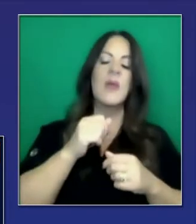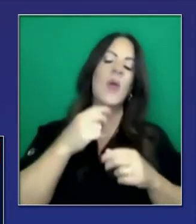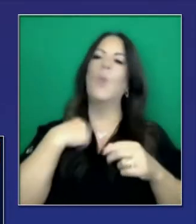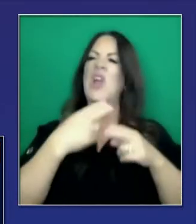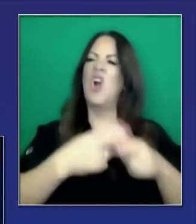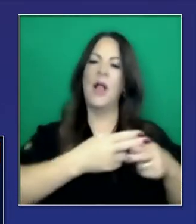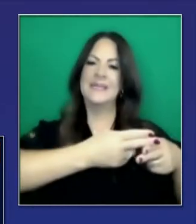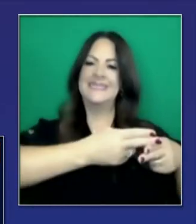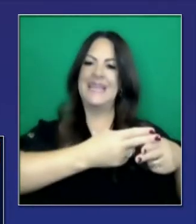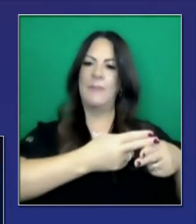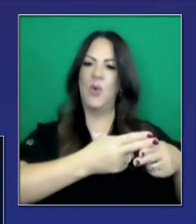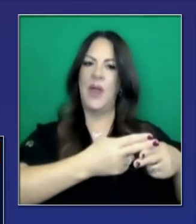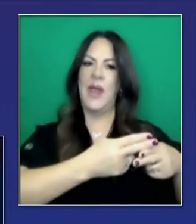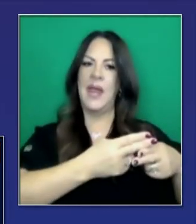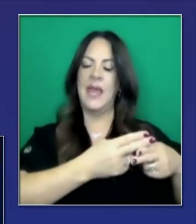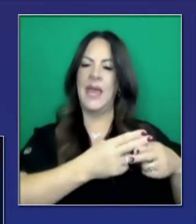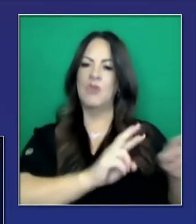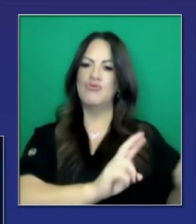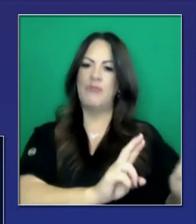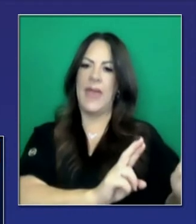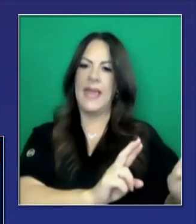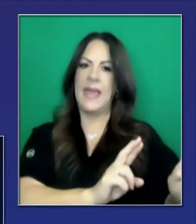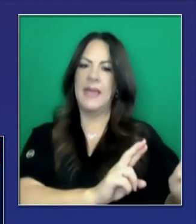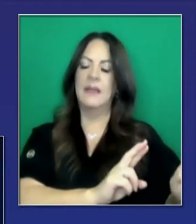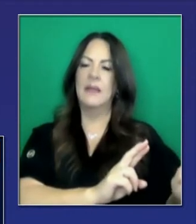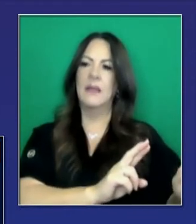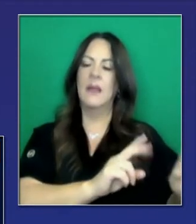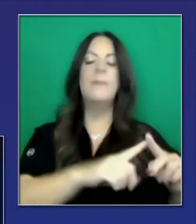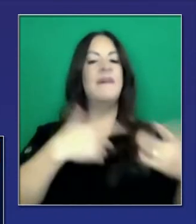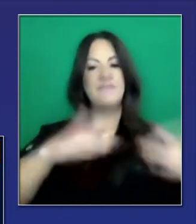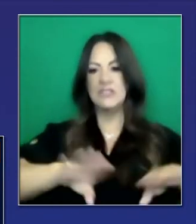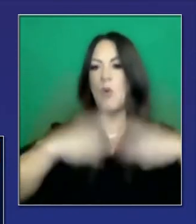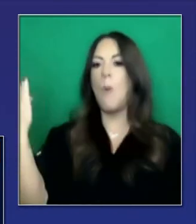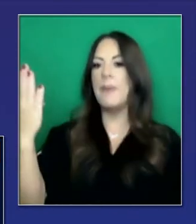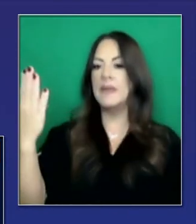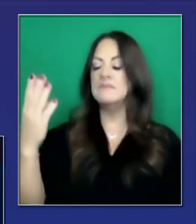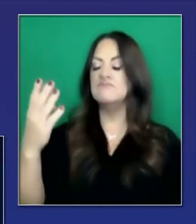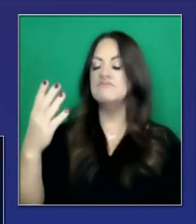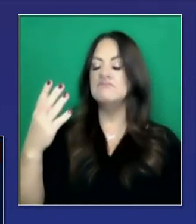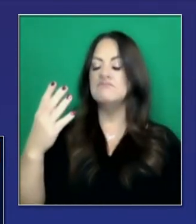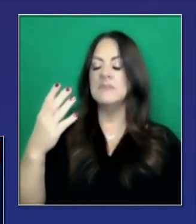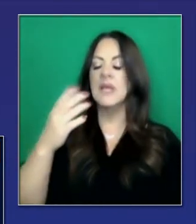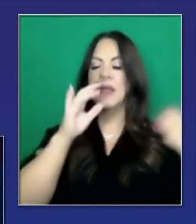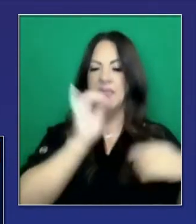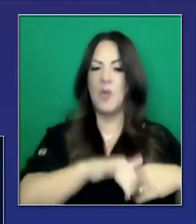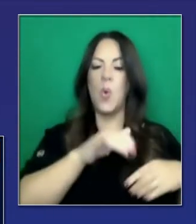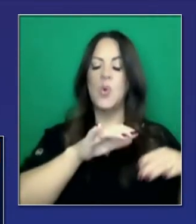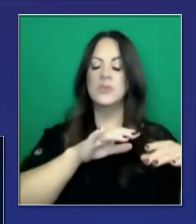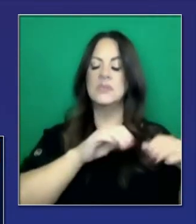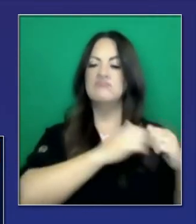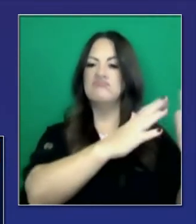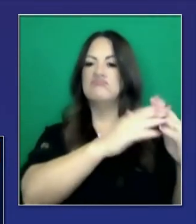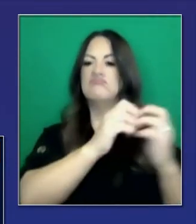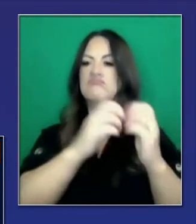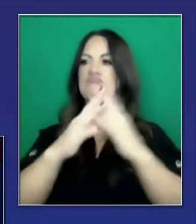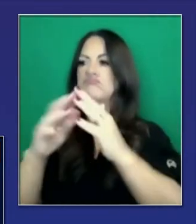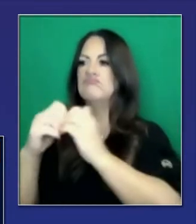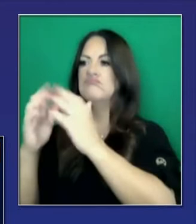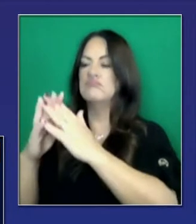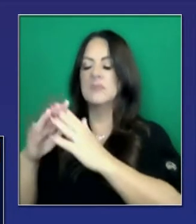estatus. Ya está listo para trabajar estratégicamente. Ya han sido desplegados a través del sur de California, el Valle Imperial,